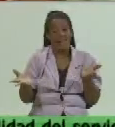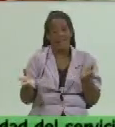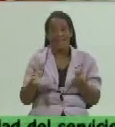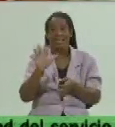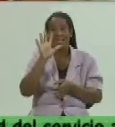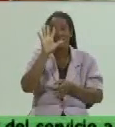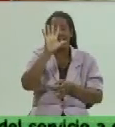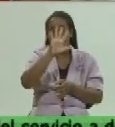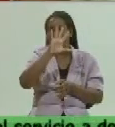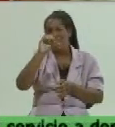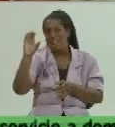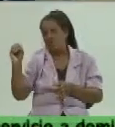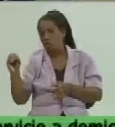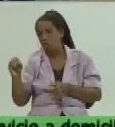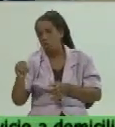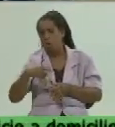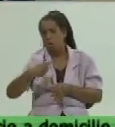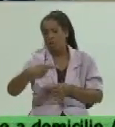diagnósticos por día